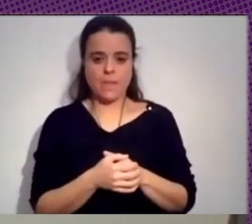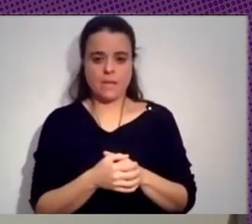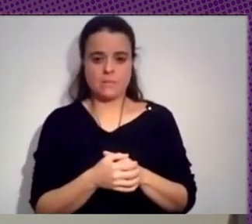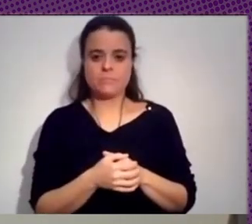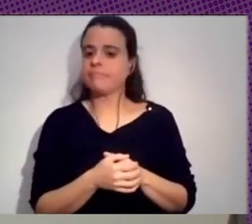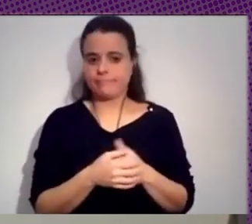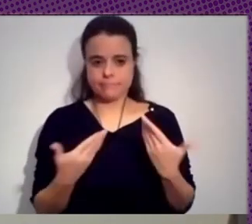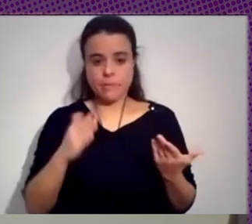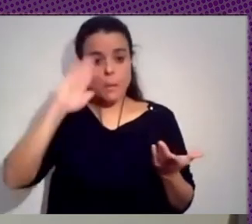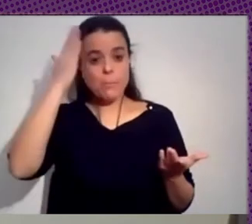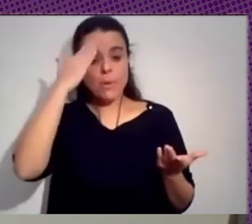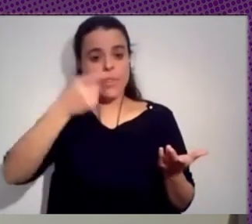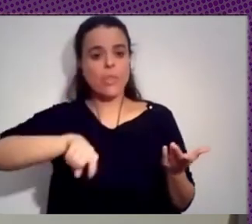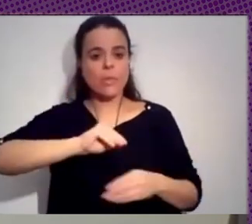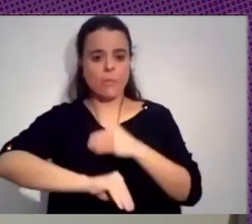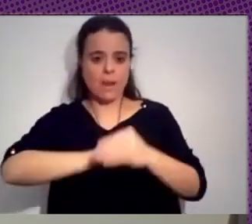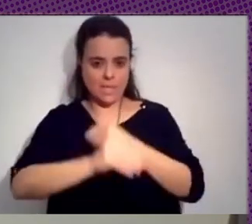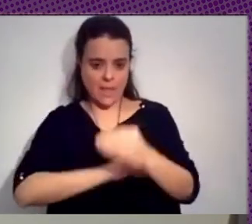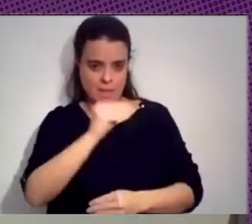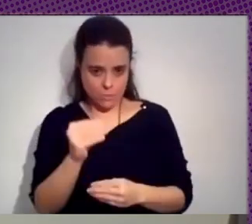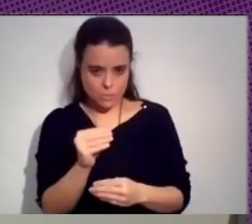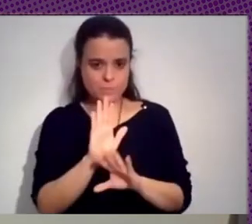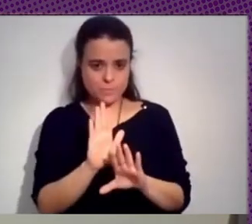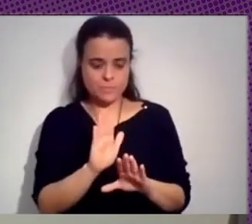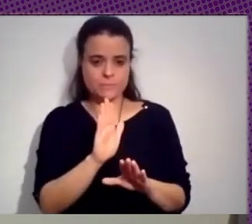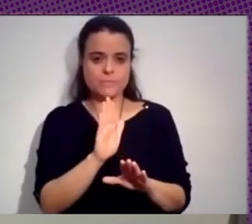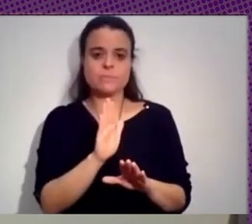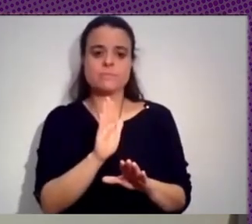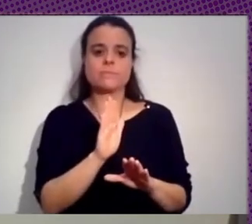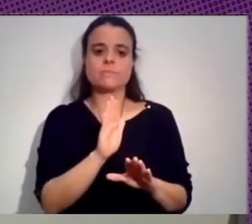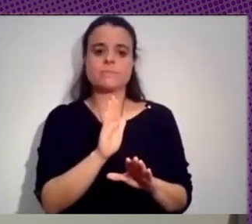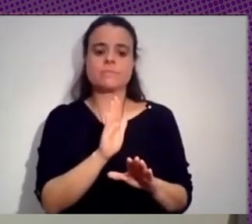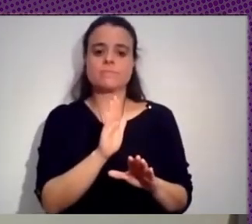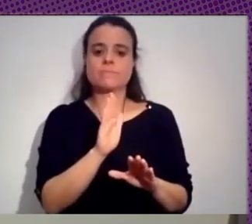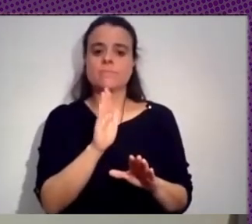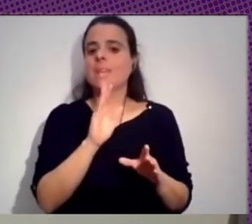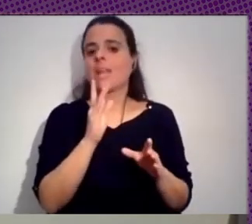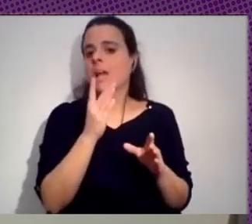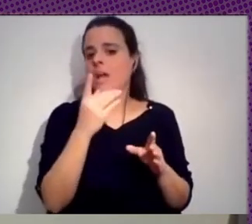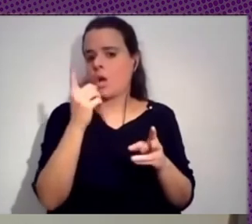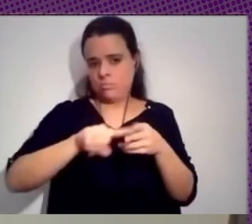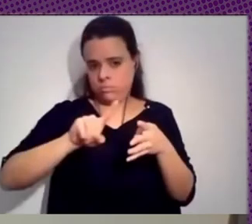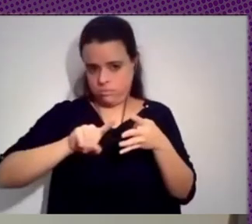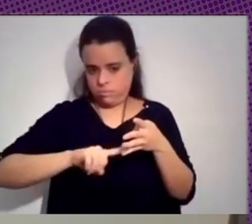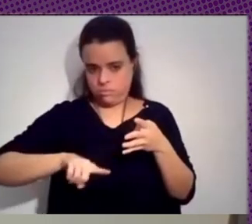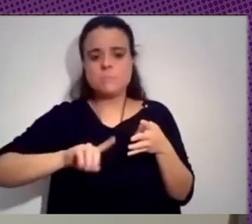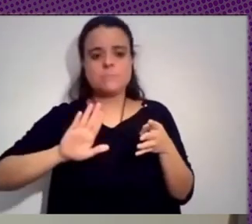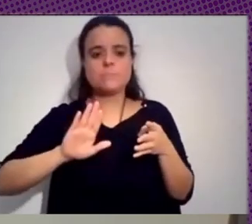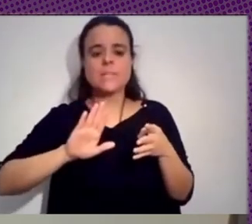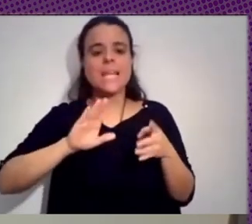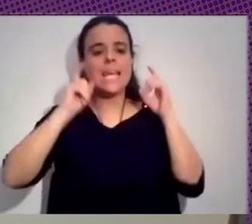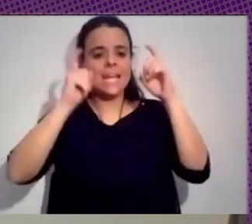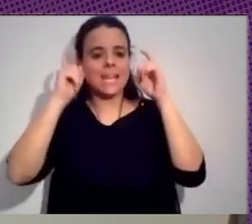principalmente lo que estamos haciendo es, por un lado, son varias partes, varios frentes, por un lado estamos tratando de desarrollar un tipo de